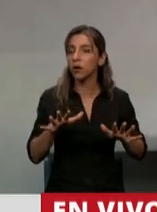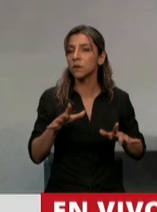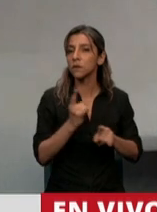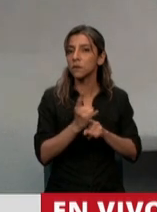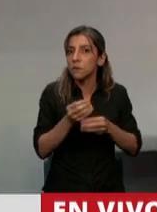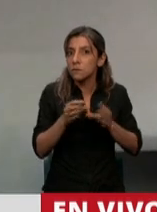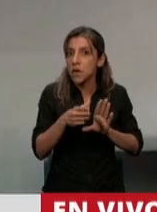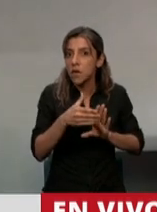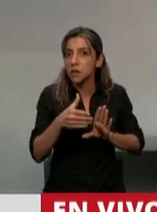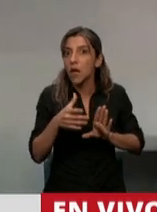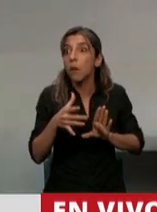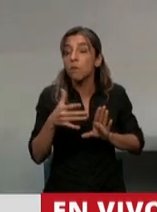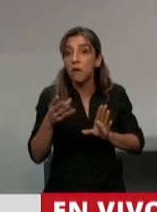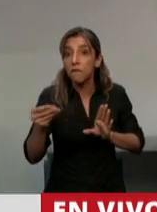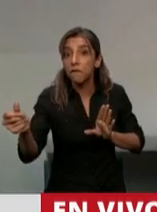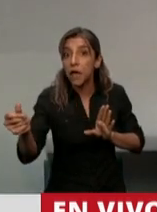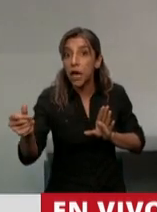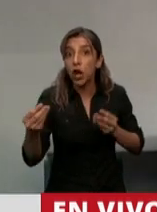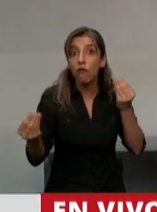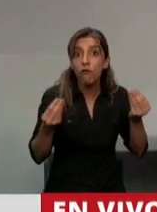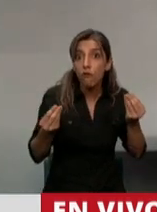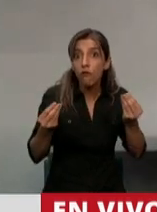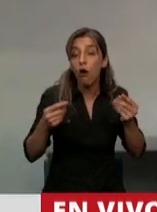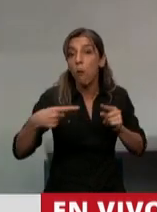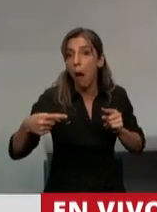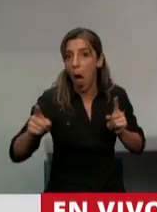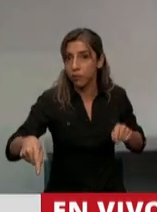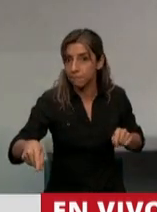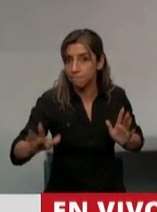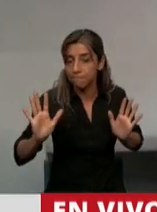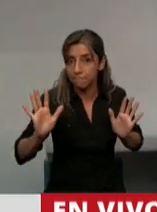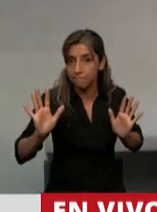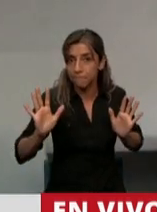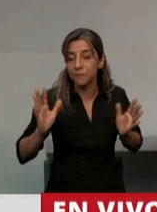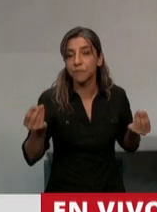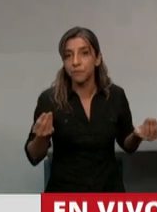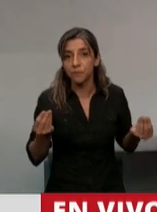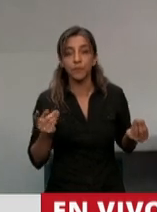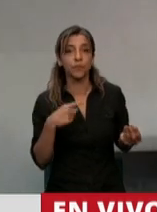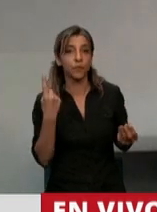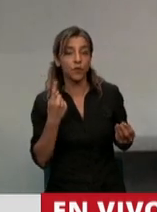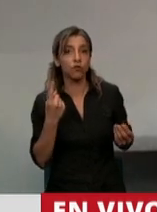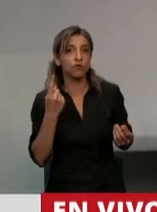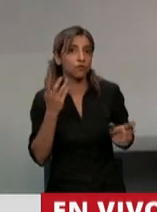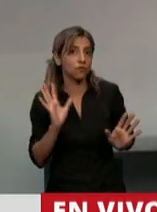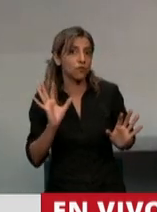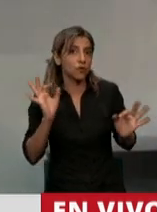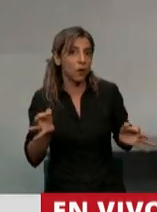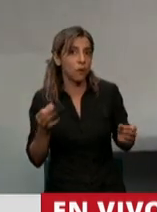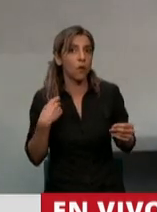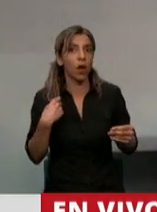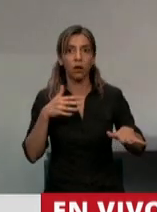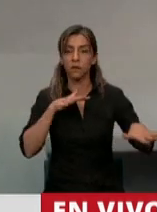nuestra historia y sobre todo de la acción de las actitudes fascistas a través de los distintos momentos históricos